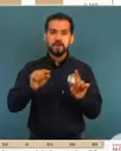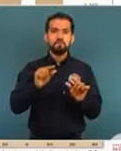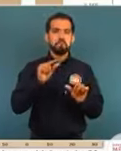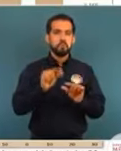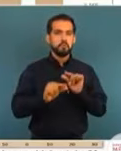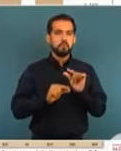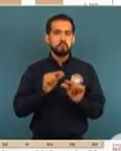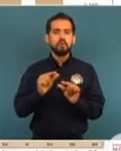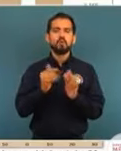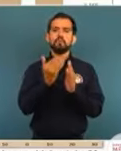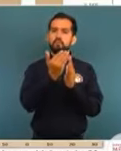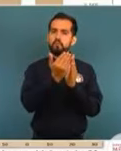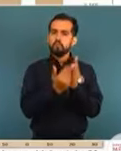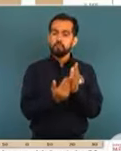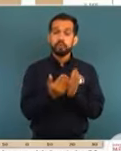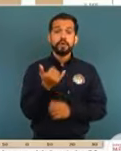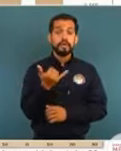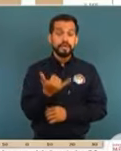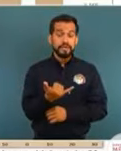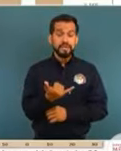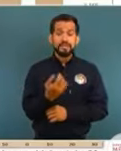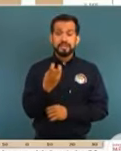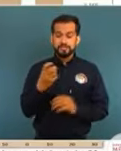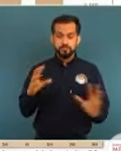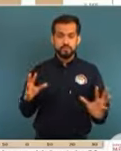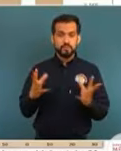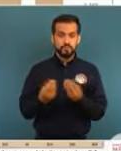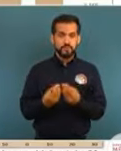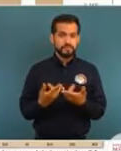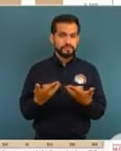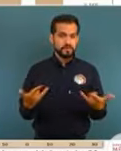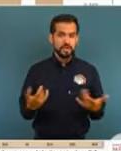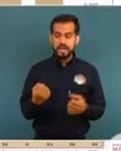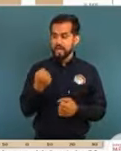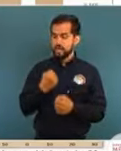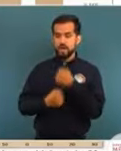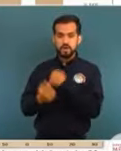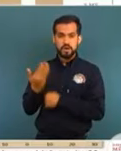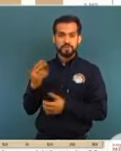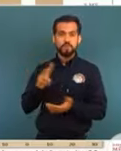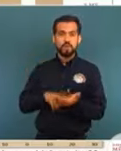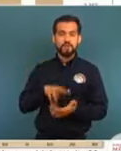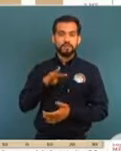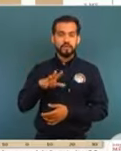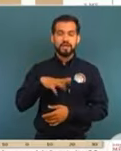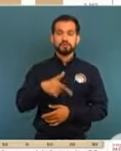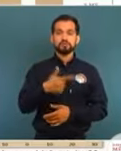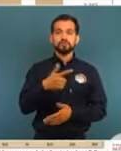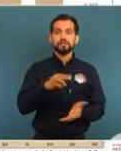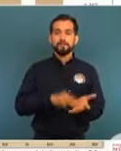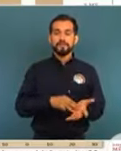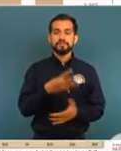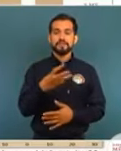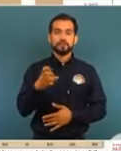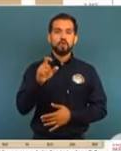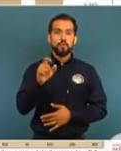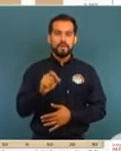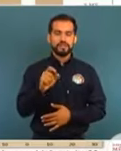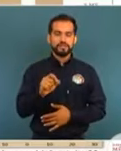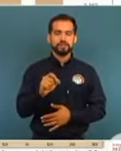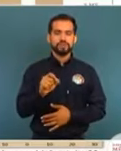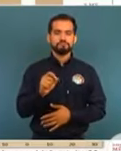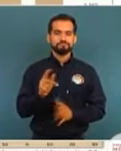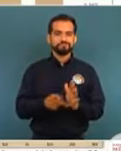la tendencia va hacia la baja, y aquí en los acumulados, en el 2019, 12.320